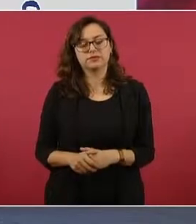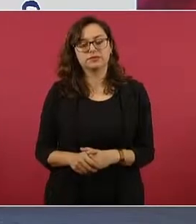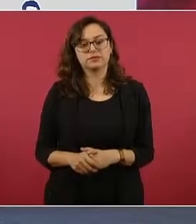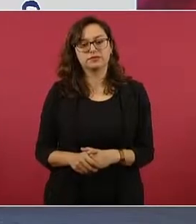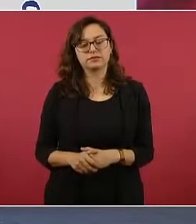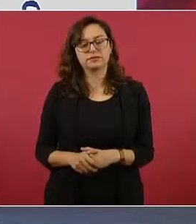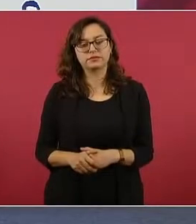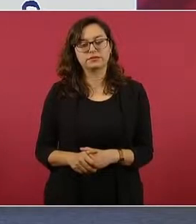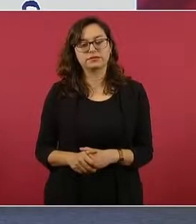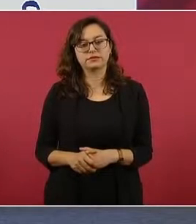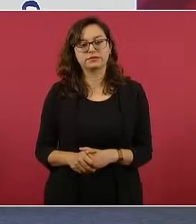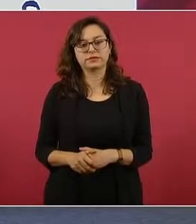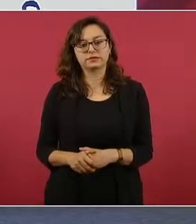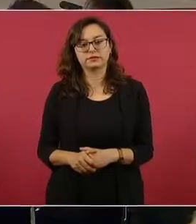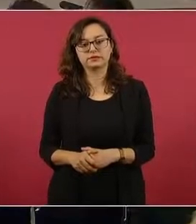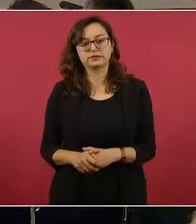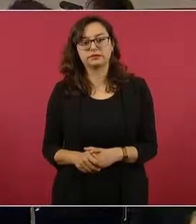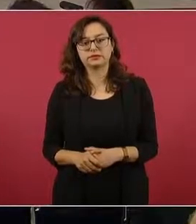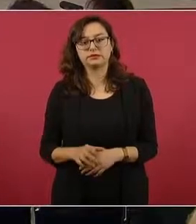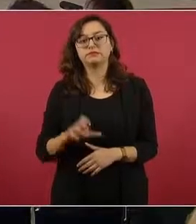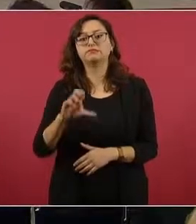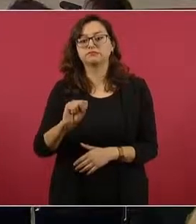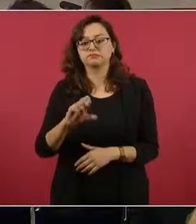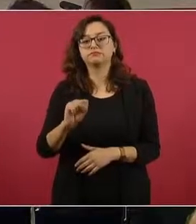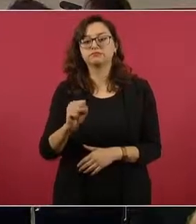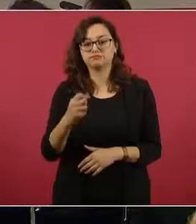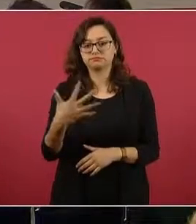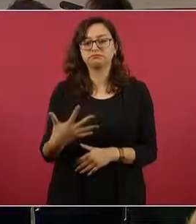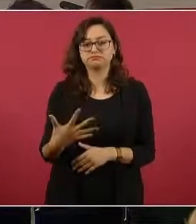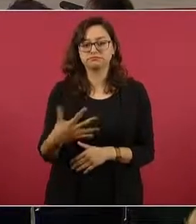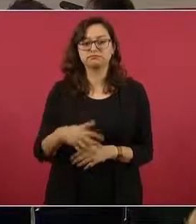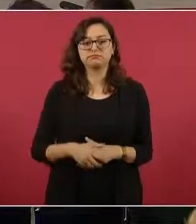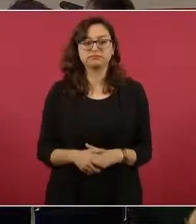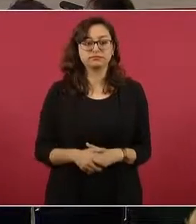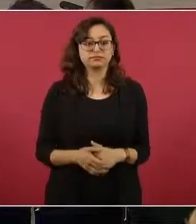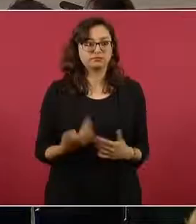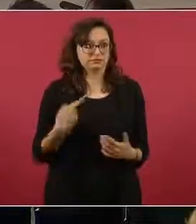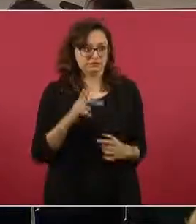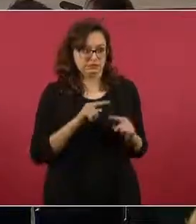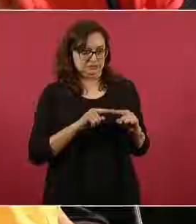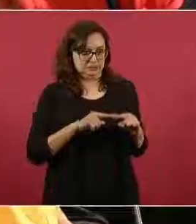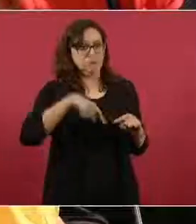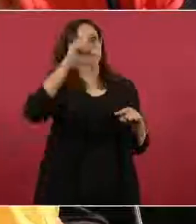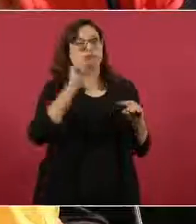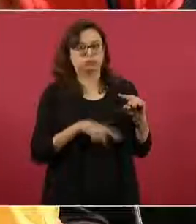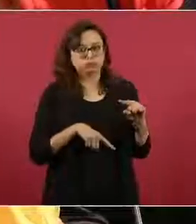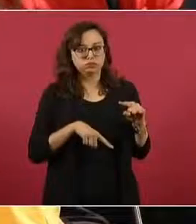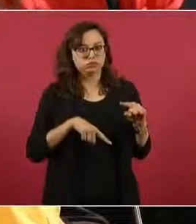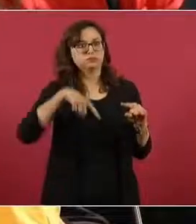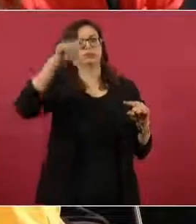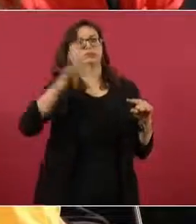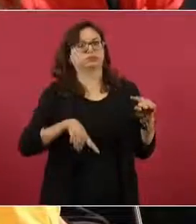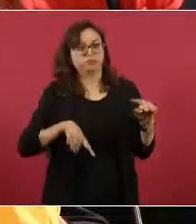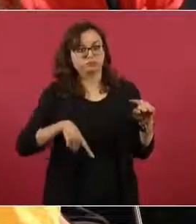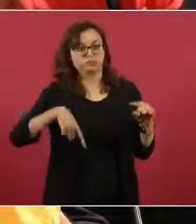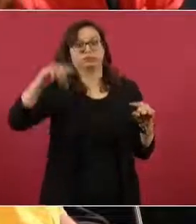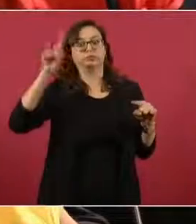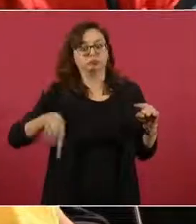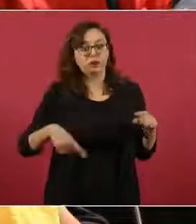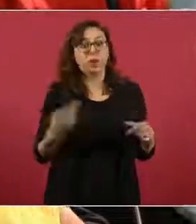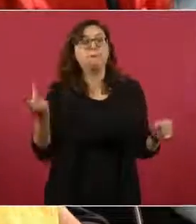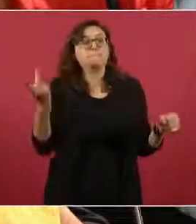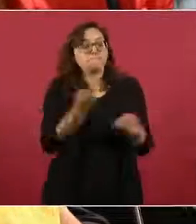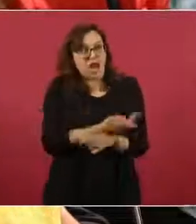65. Pero esos picos de violencia, ¿a qué obedecen? Hay una falta de capacidad institucional.